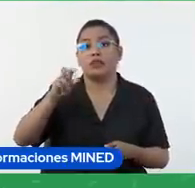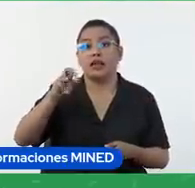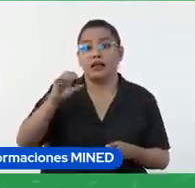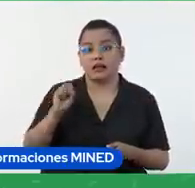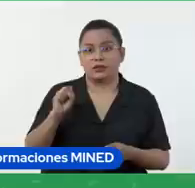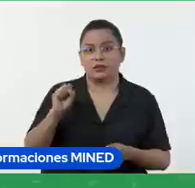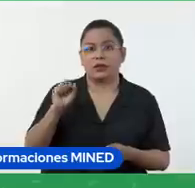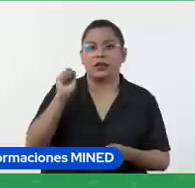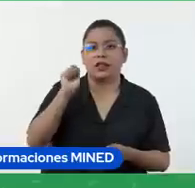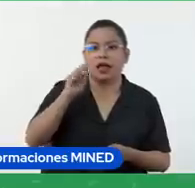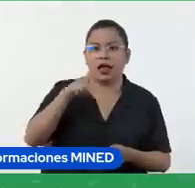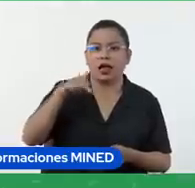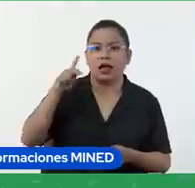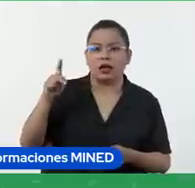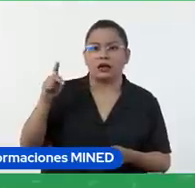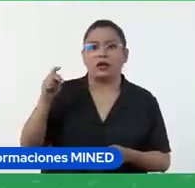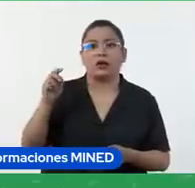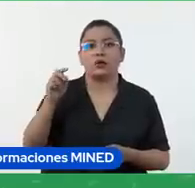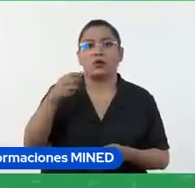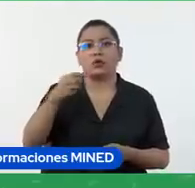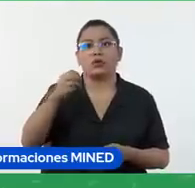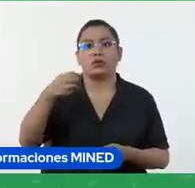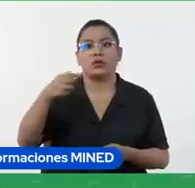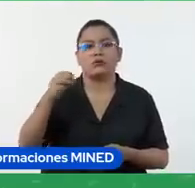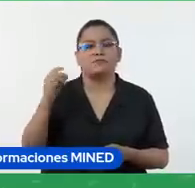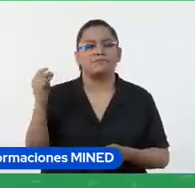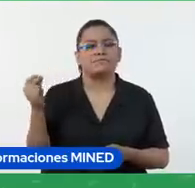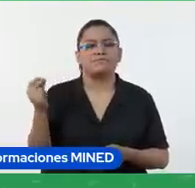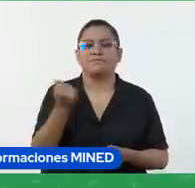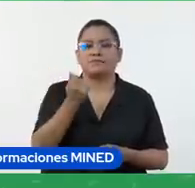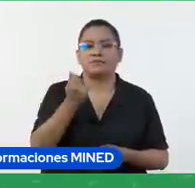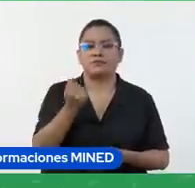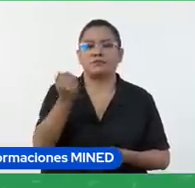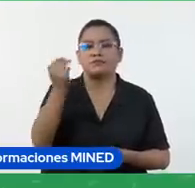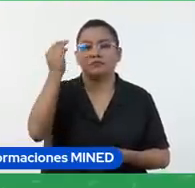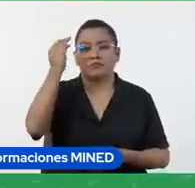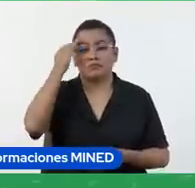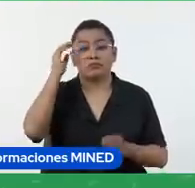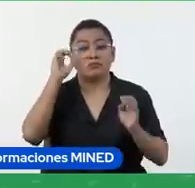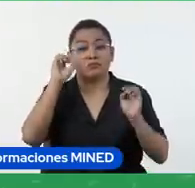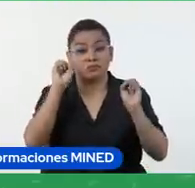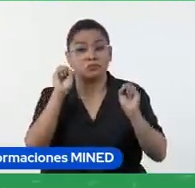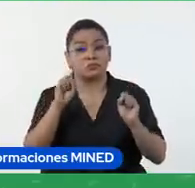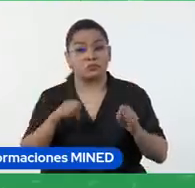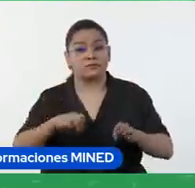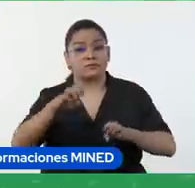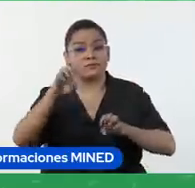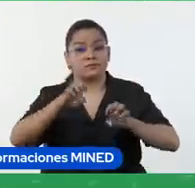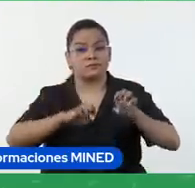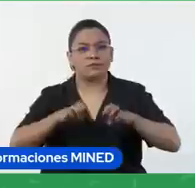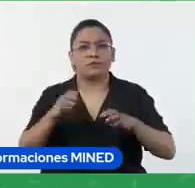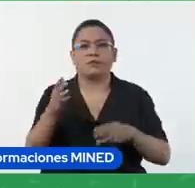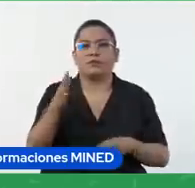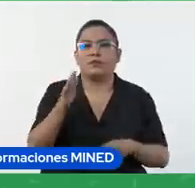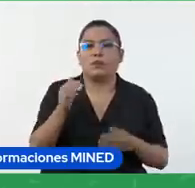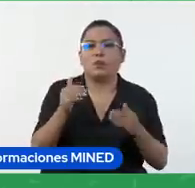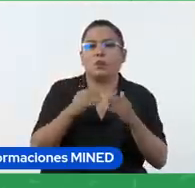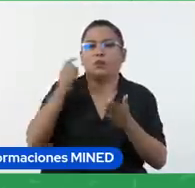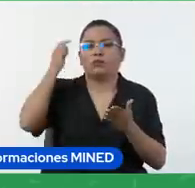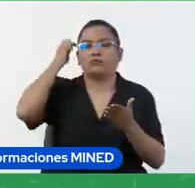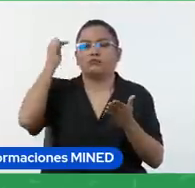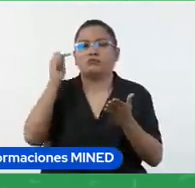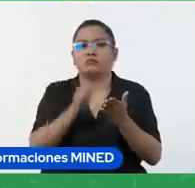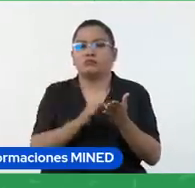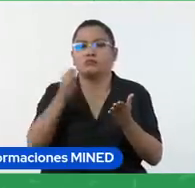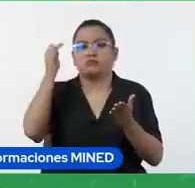más rápidamente identificamos como un instrumento de evaluación ¿verdad? es muy similar a los exámenes que se suelen realizar en